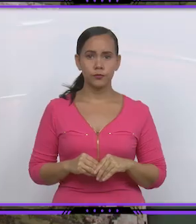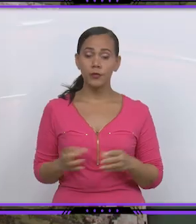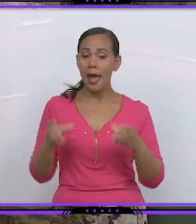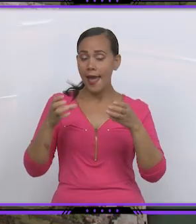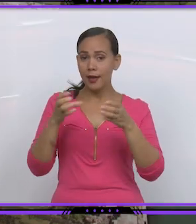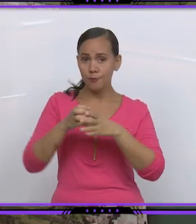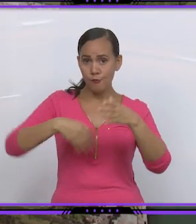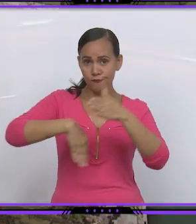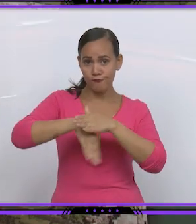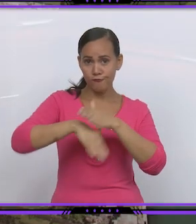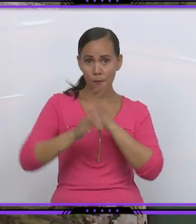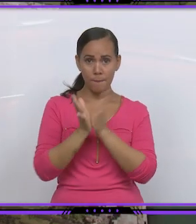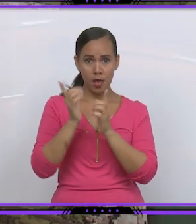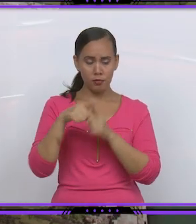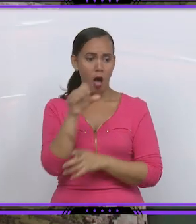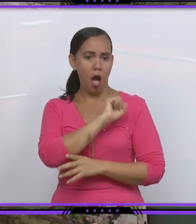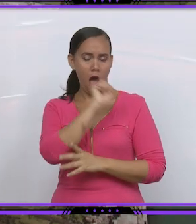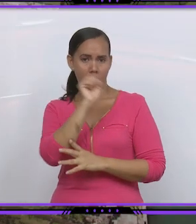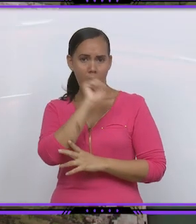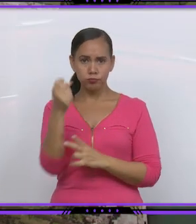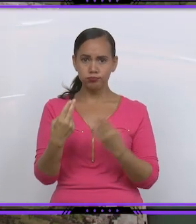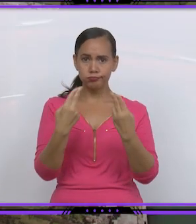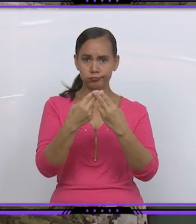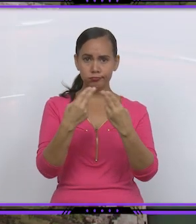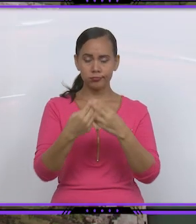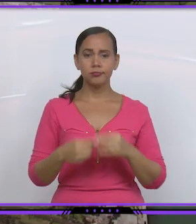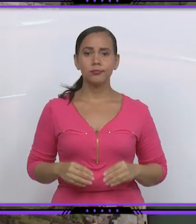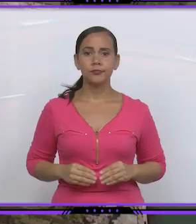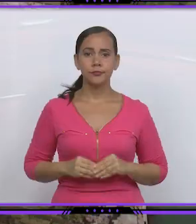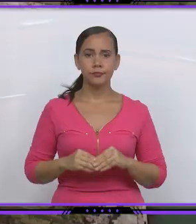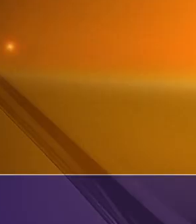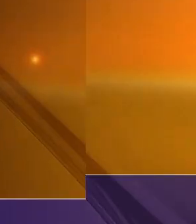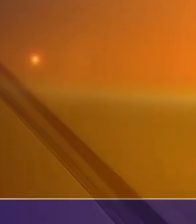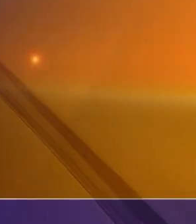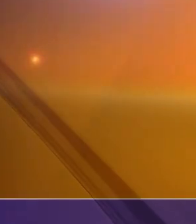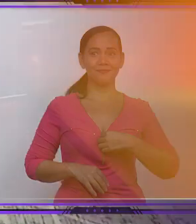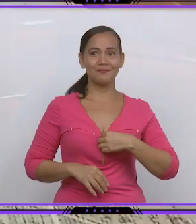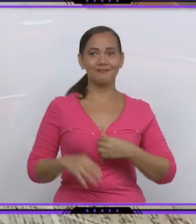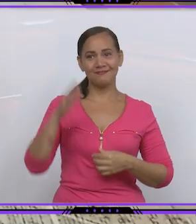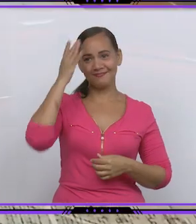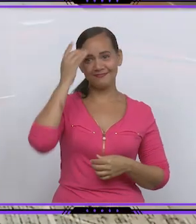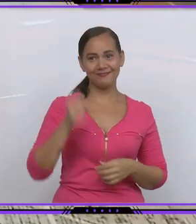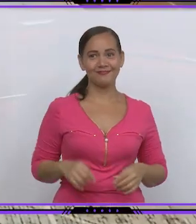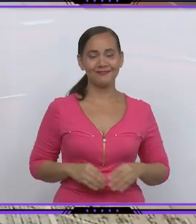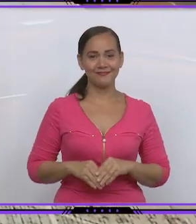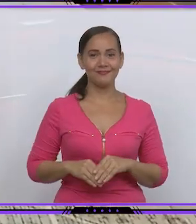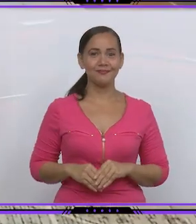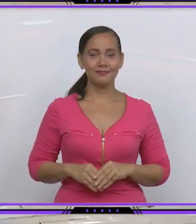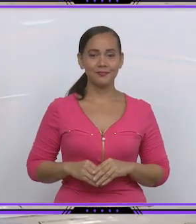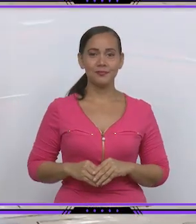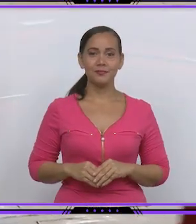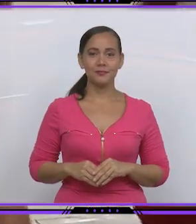El equipo matancero de Fútbol Sala mantiene un desempeño destacado en la Liga Nacional de la Disciplina. Luego de las dos